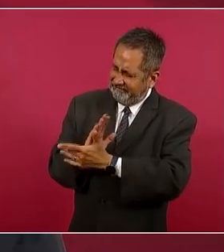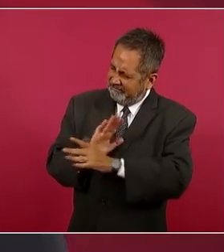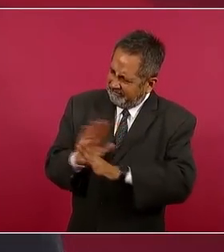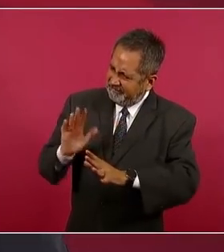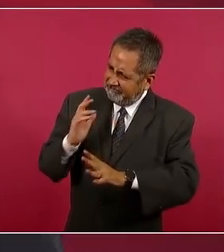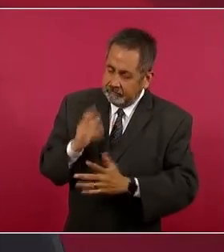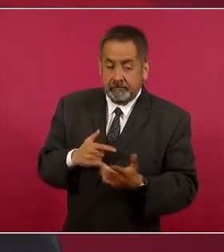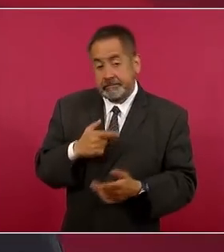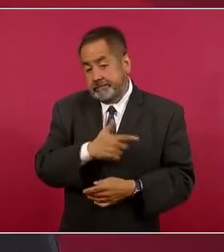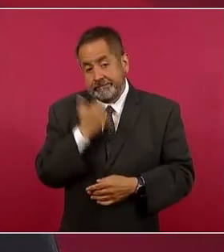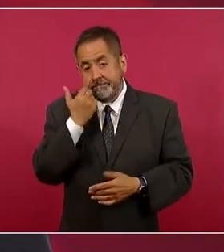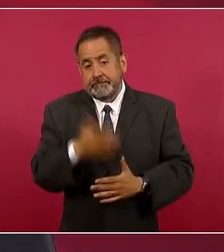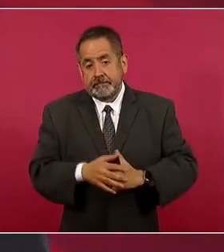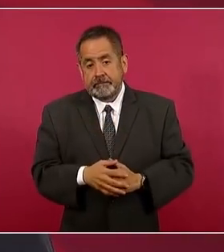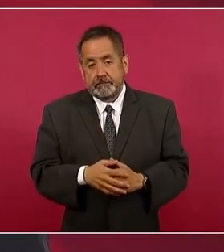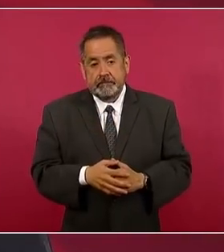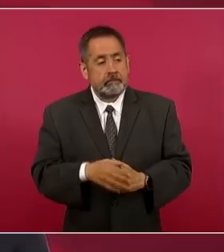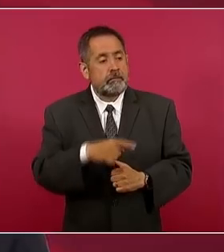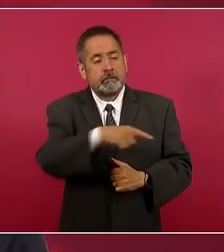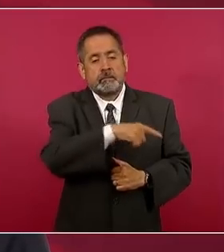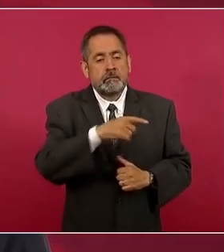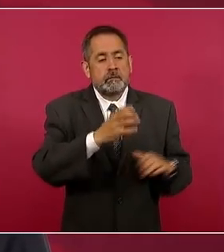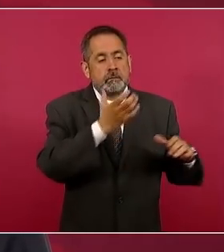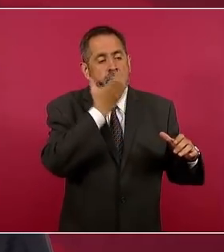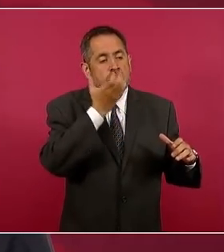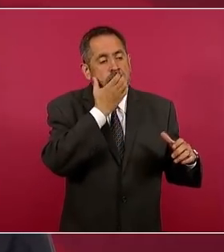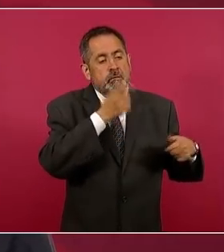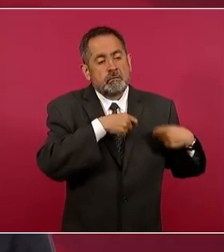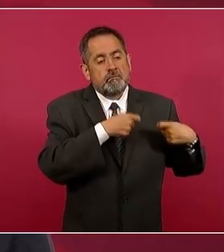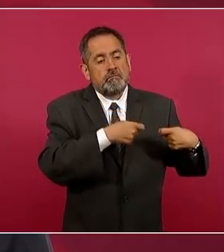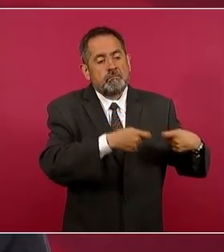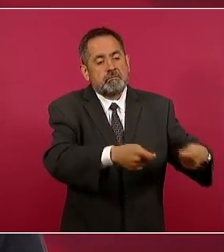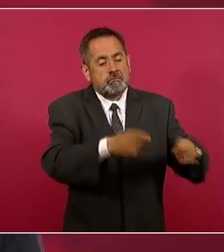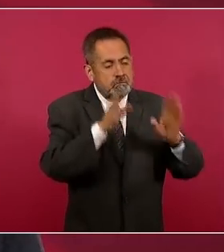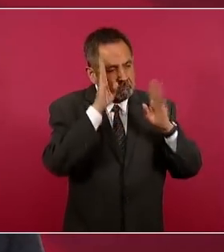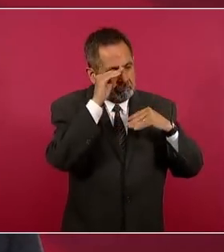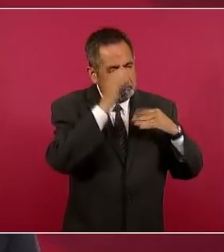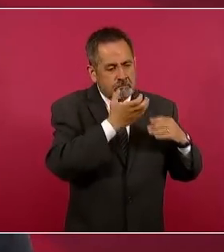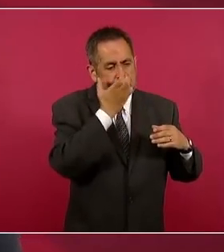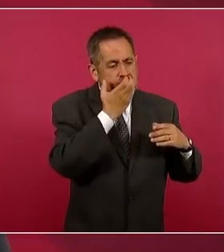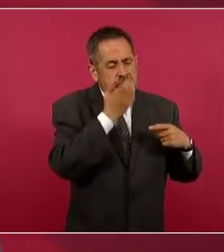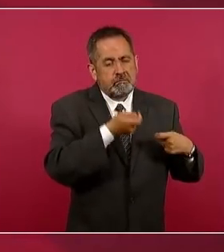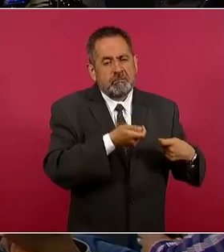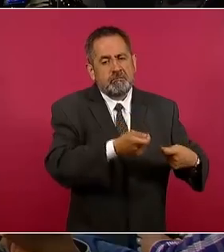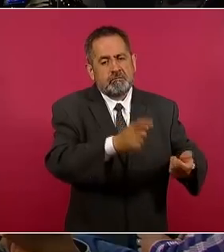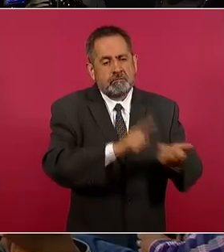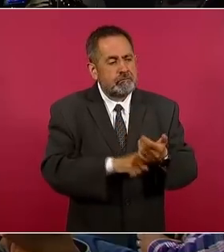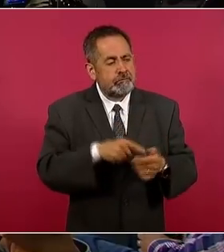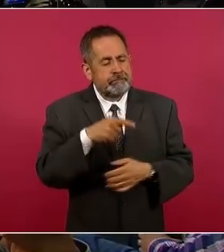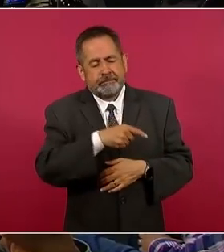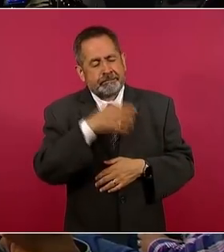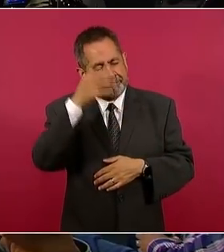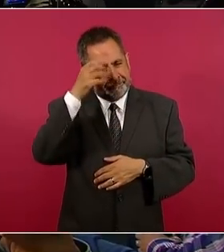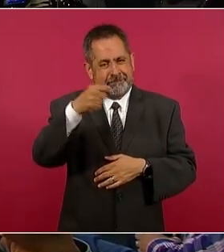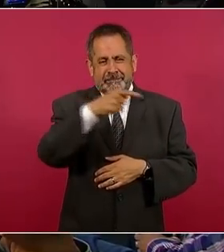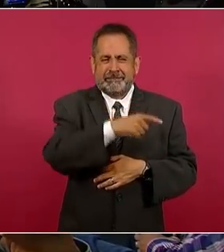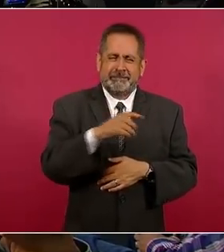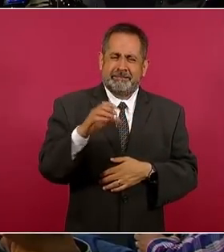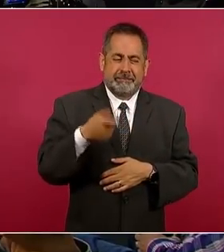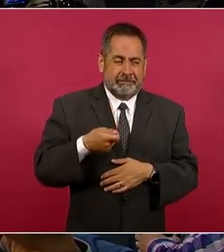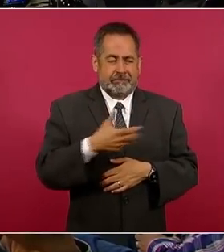porque ellos son conservadores, la palabra, el término, el concepto conservador,